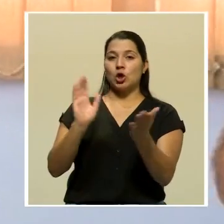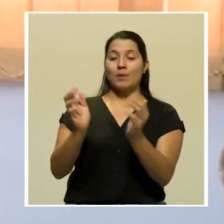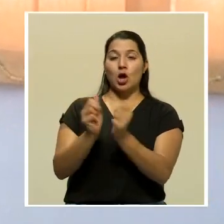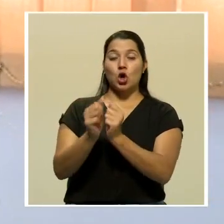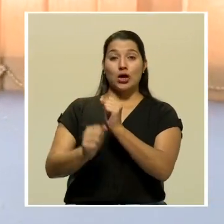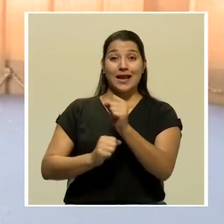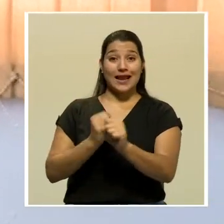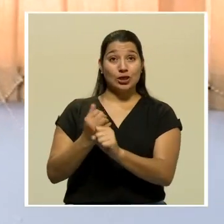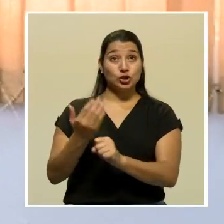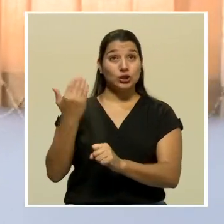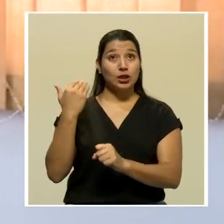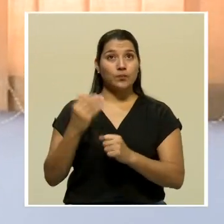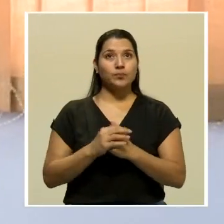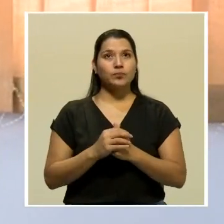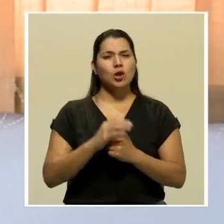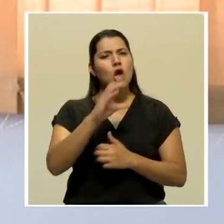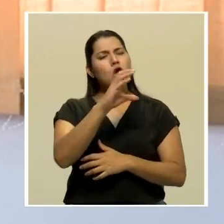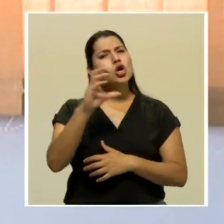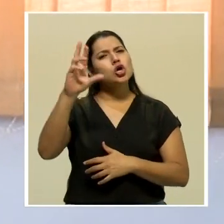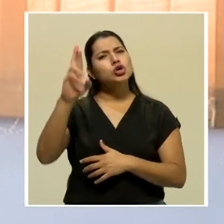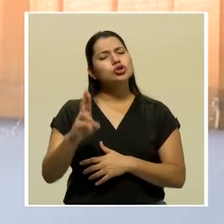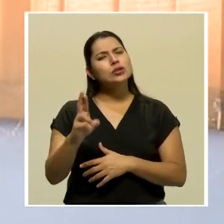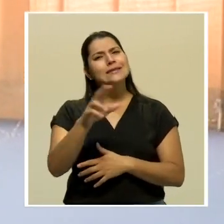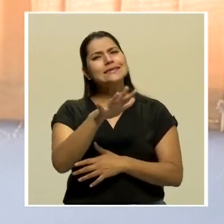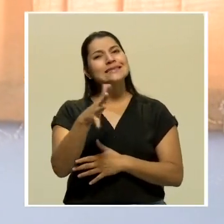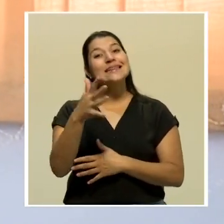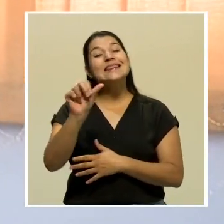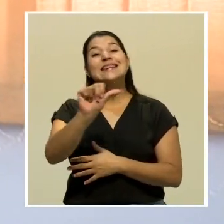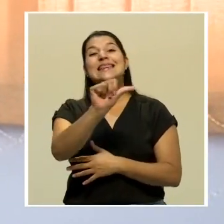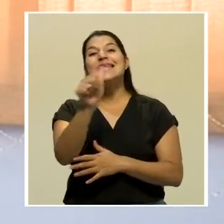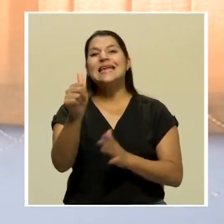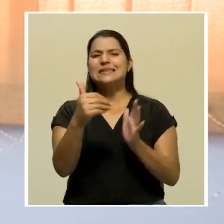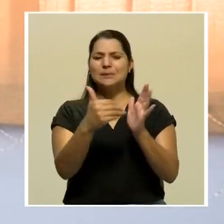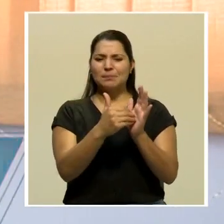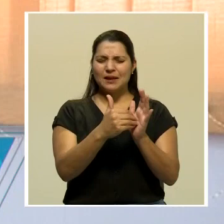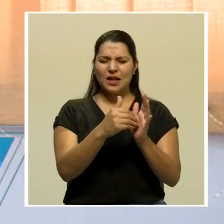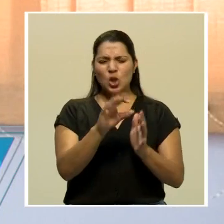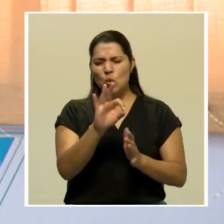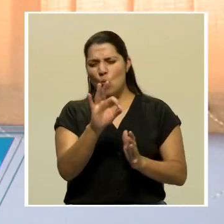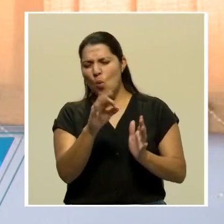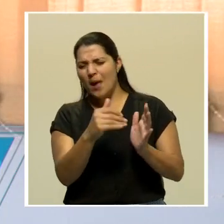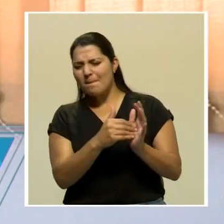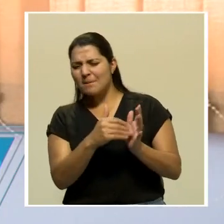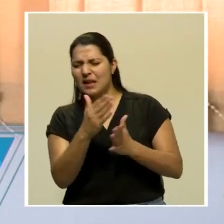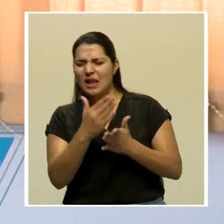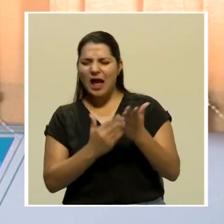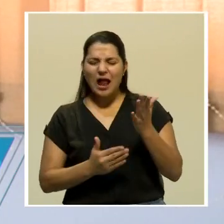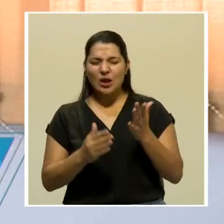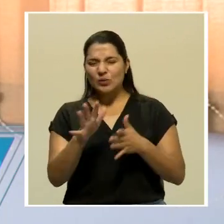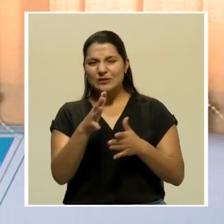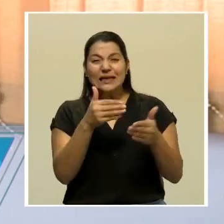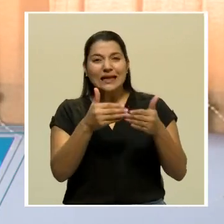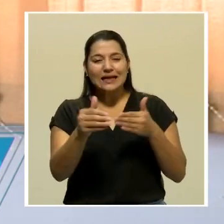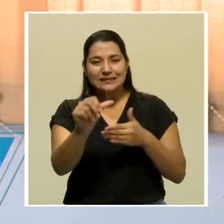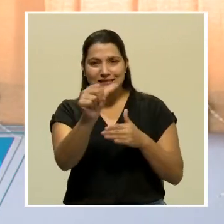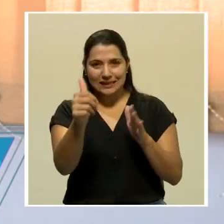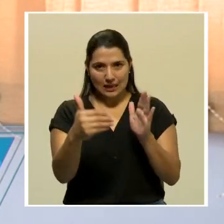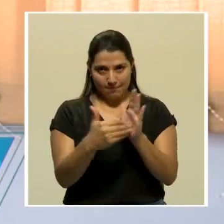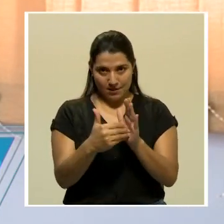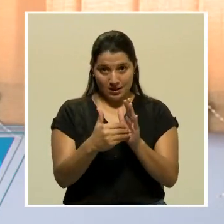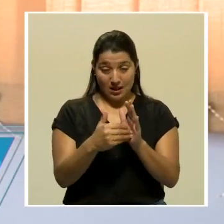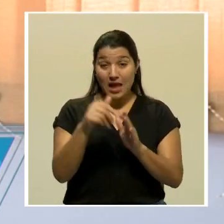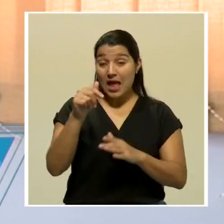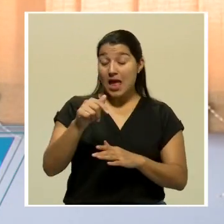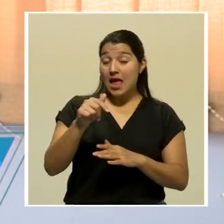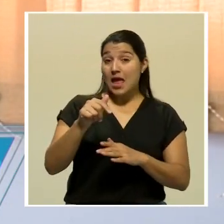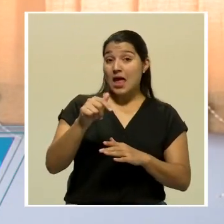Y Costa Rica reportó alrededor de los 10.000 casos, 9.000 y algo, no terminamos con 10.000. A pesar de ser un año malo.